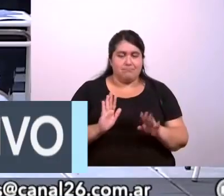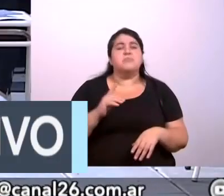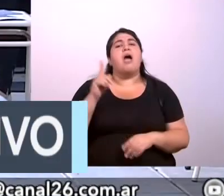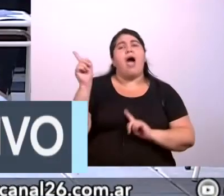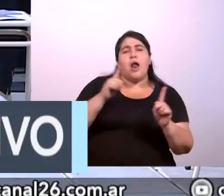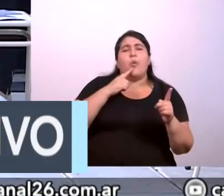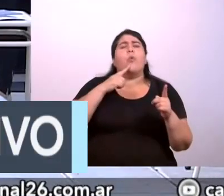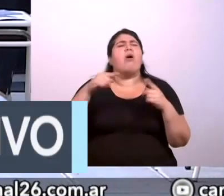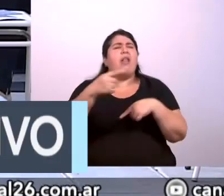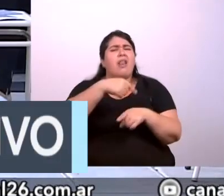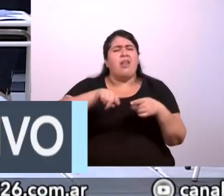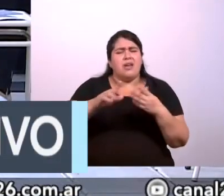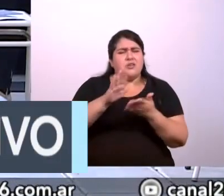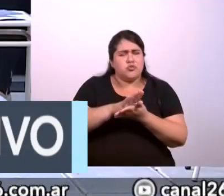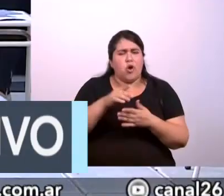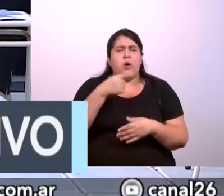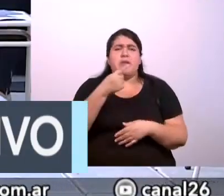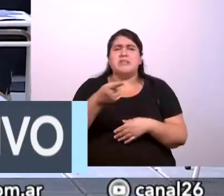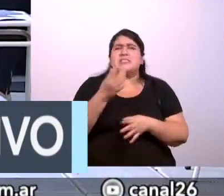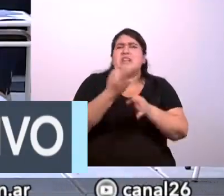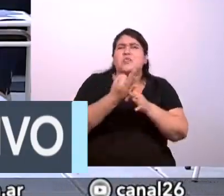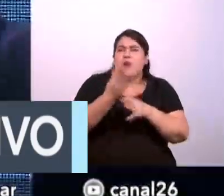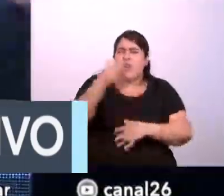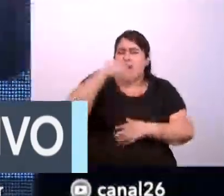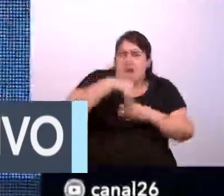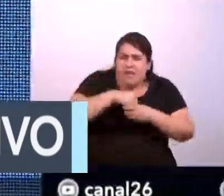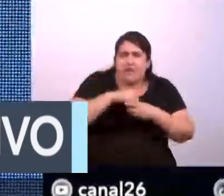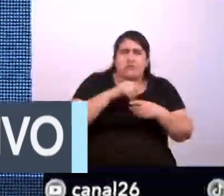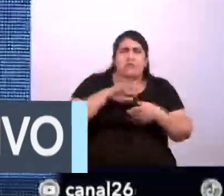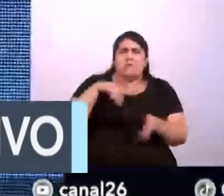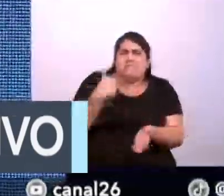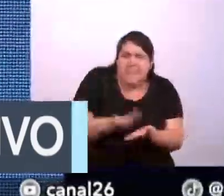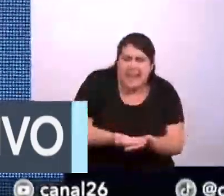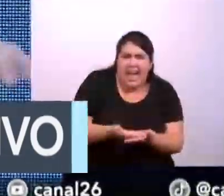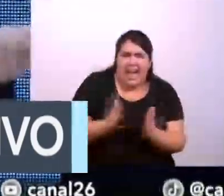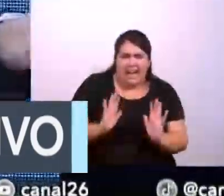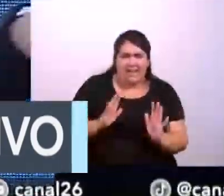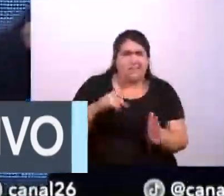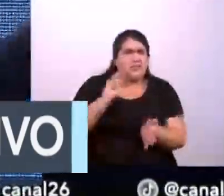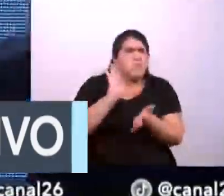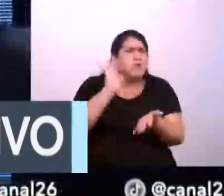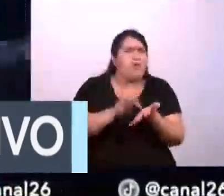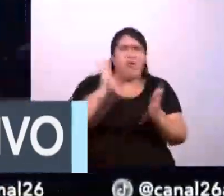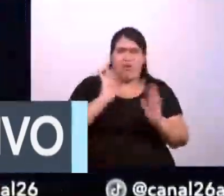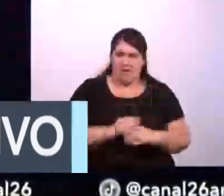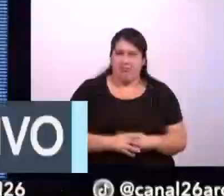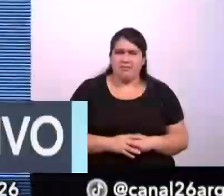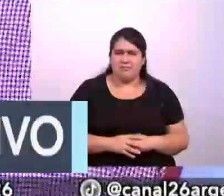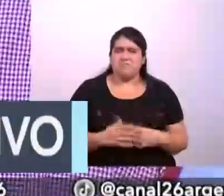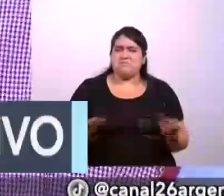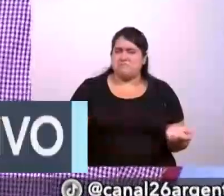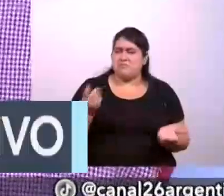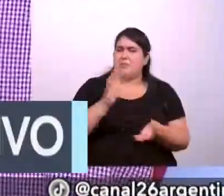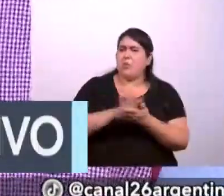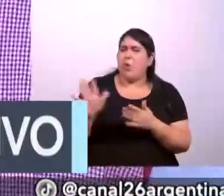hablaban de caerte en la escuela pública. Y acá tenemos a los chicos y a las chicas, a los